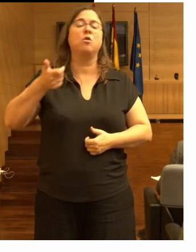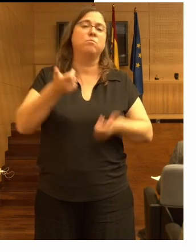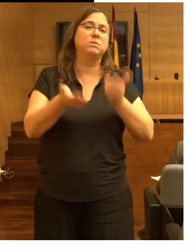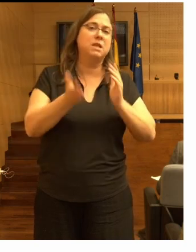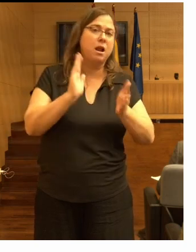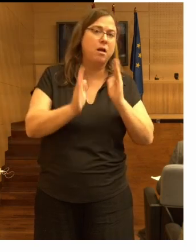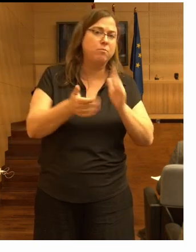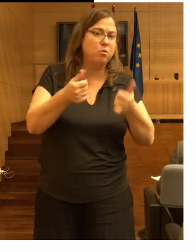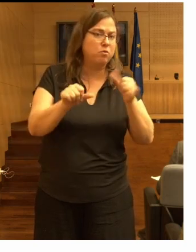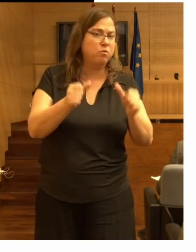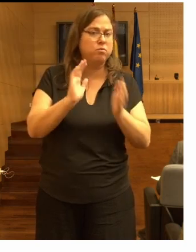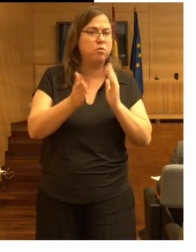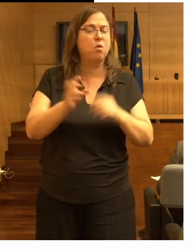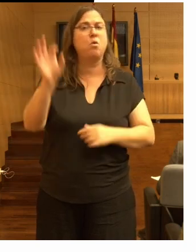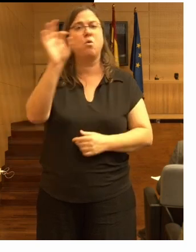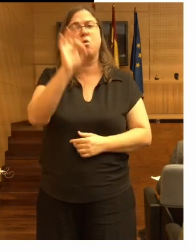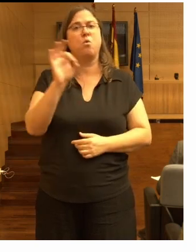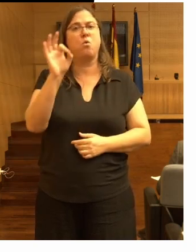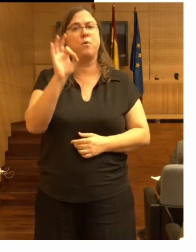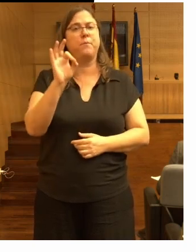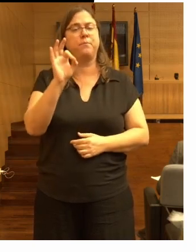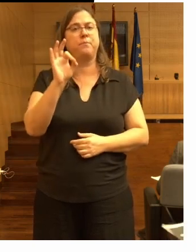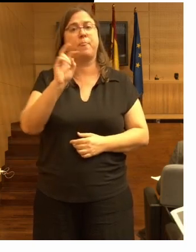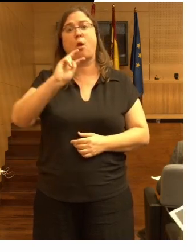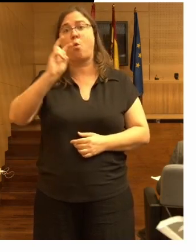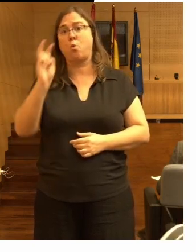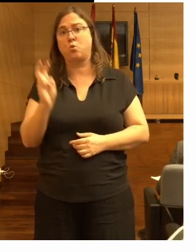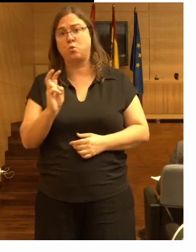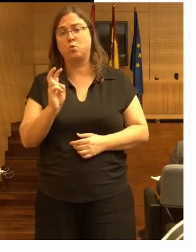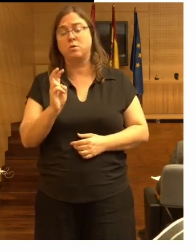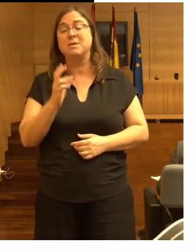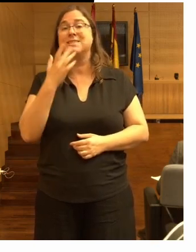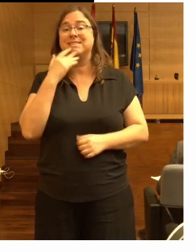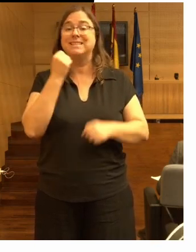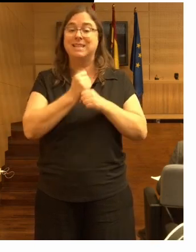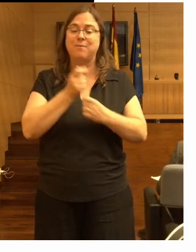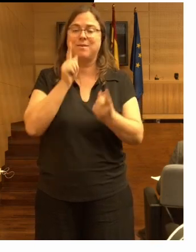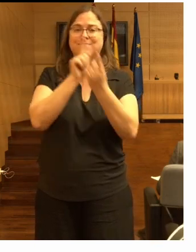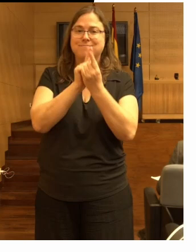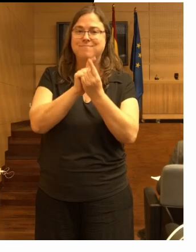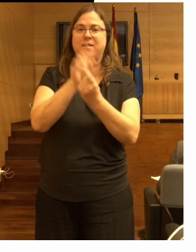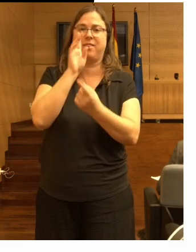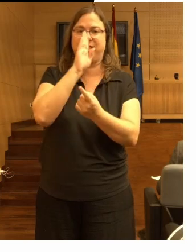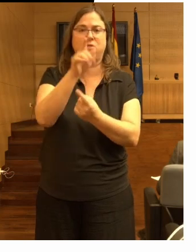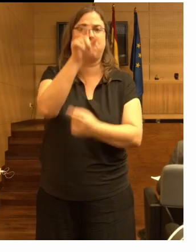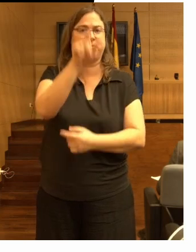fisioterapeuta u otros que trabajan con la persona directamente